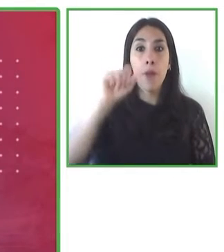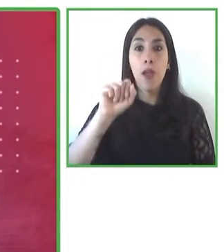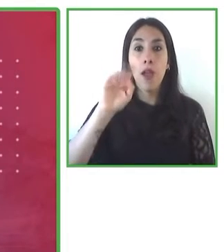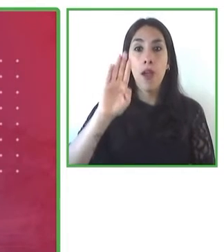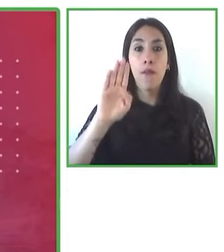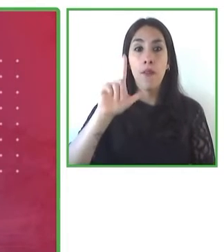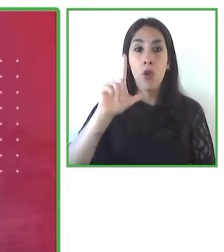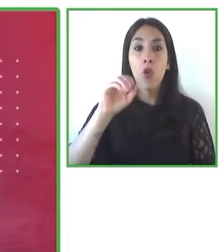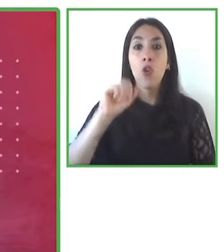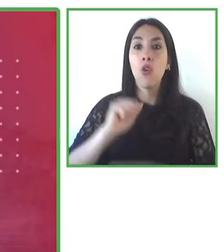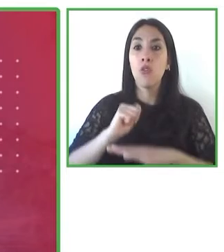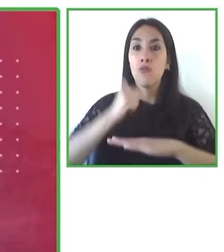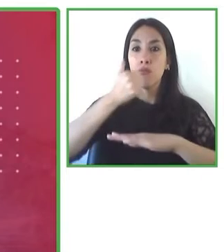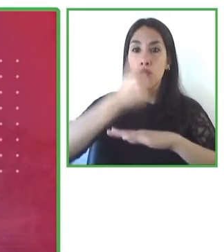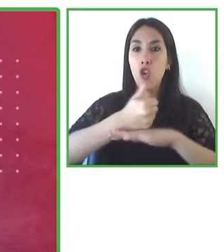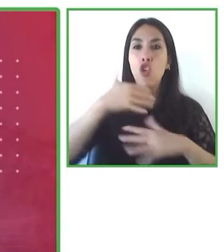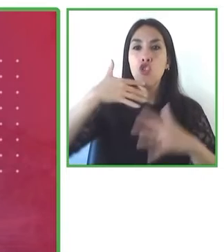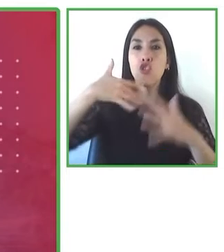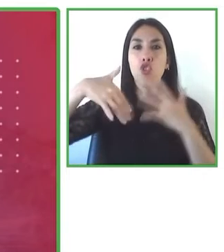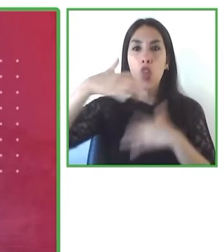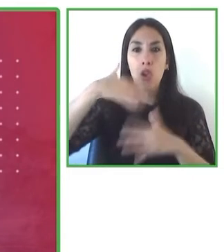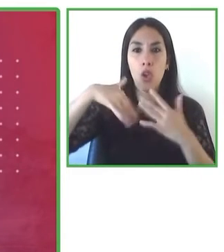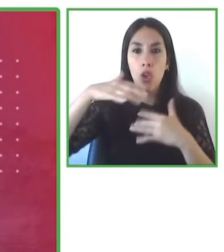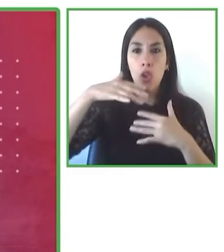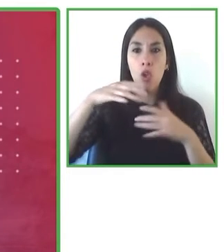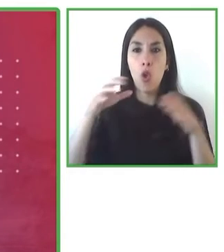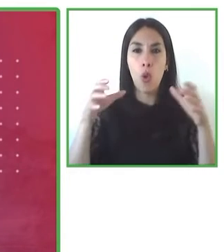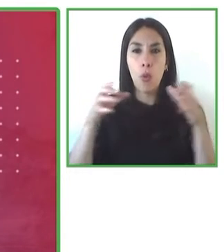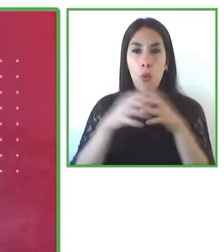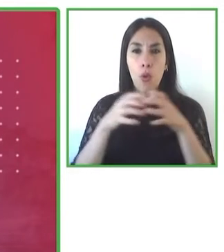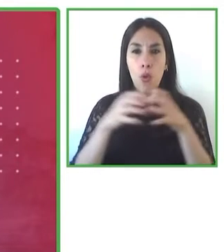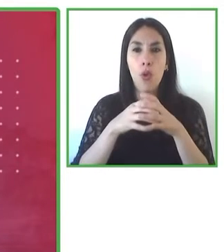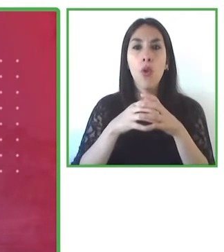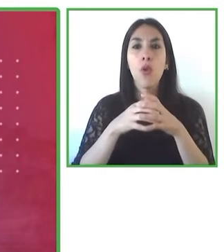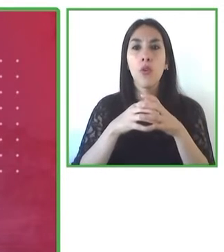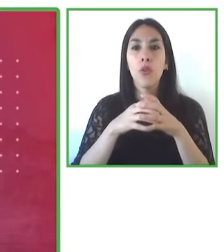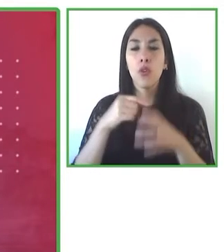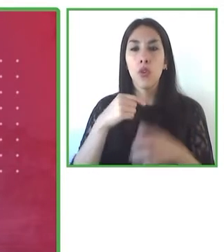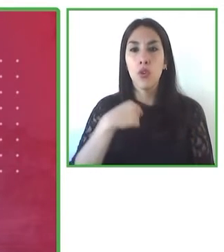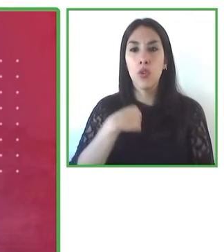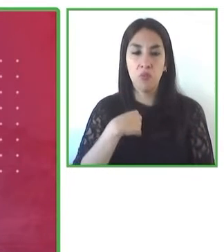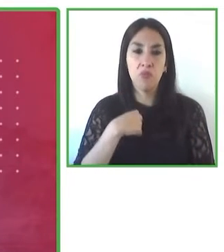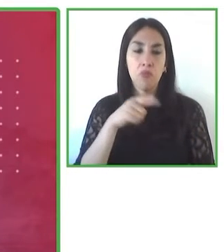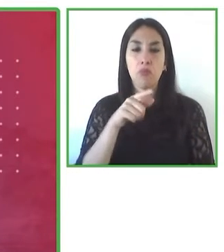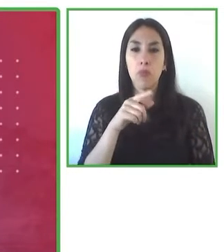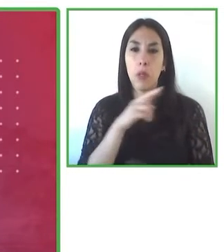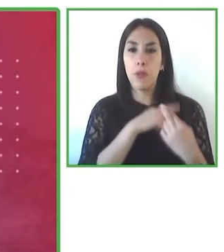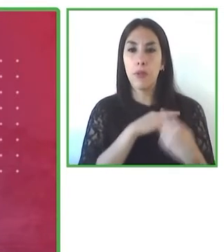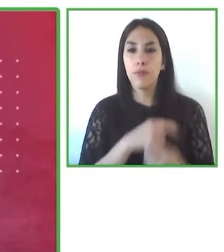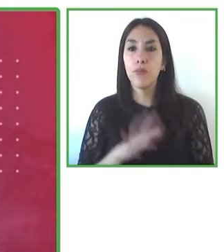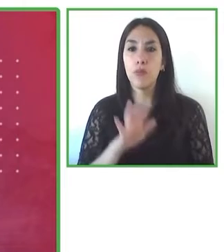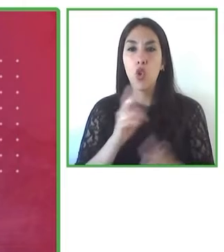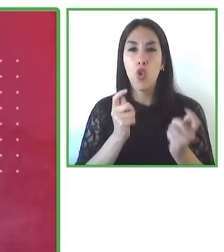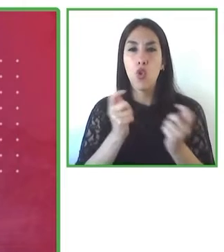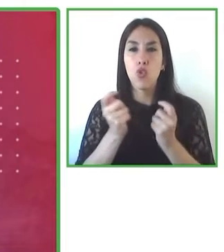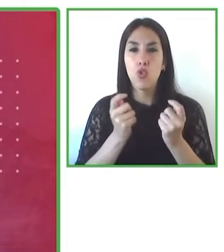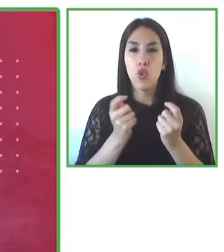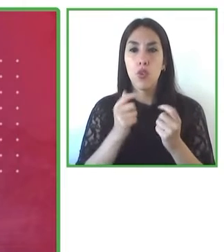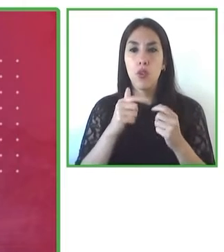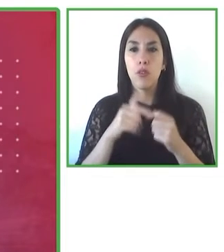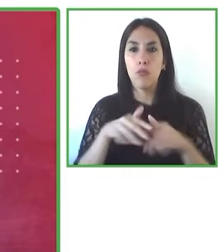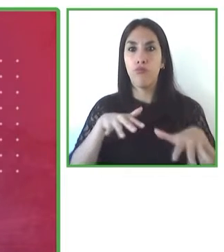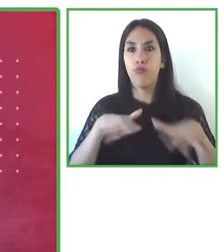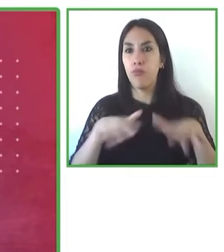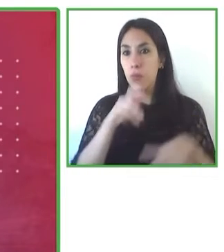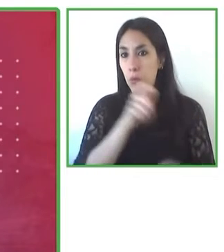Ciflolibros, estaré moderando este panel con este grupo de importantes expertos. Y también compartiendo la experiencia de, bueno,